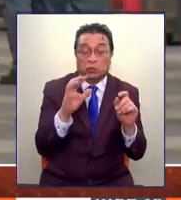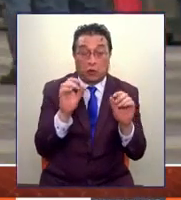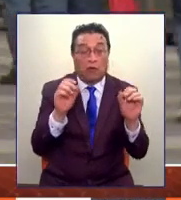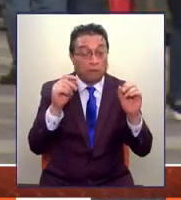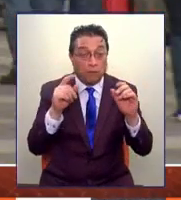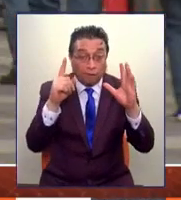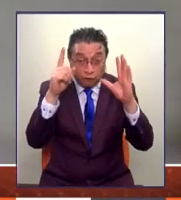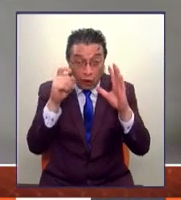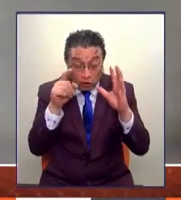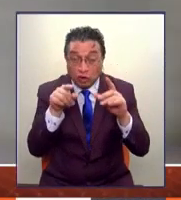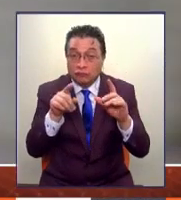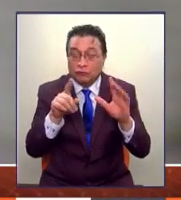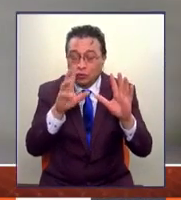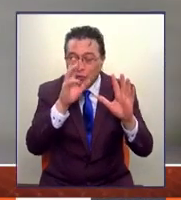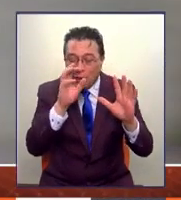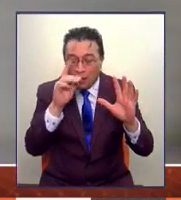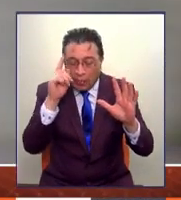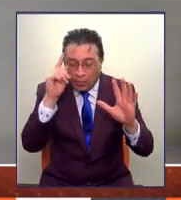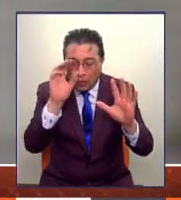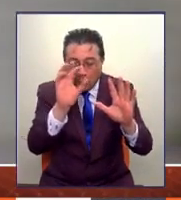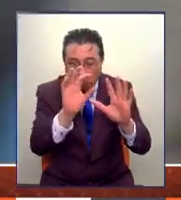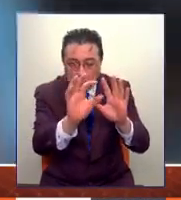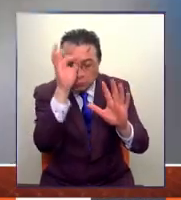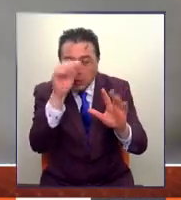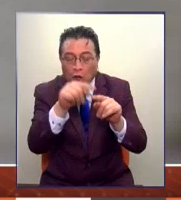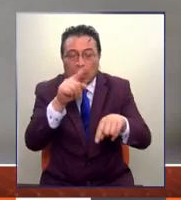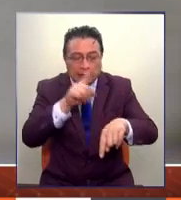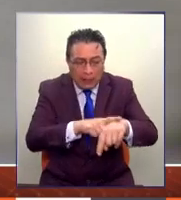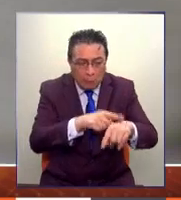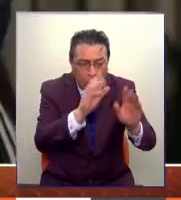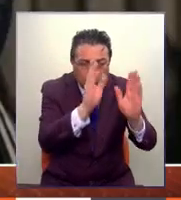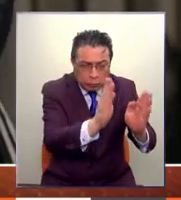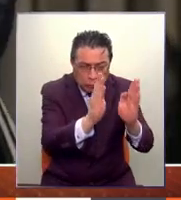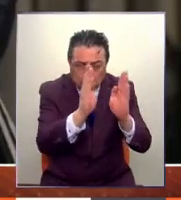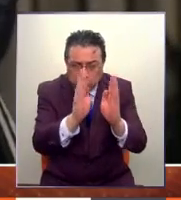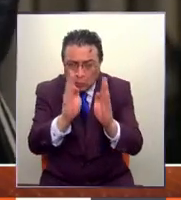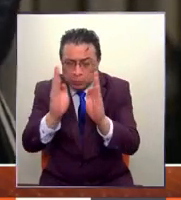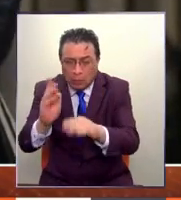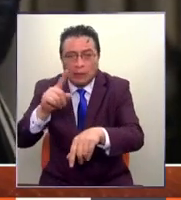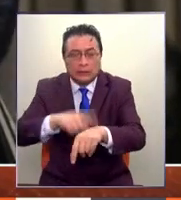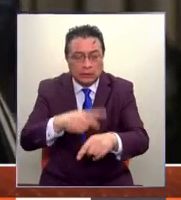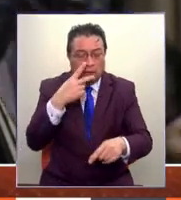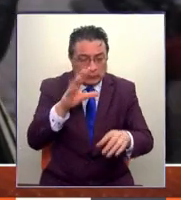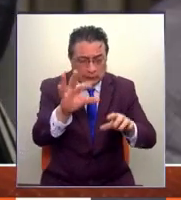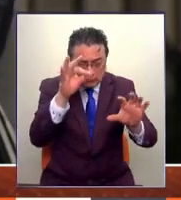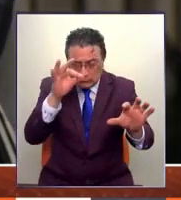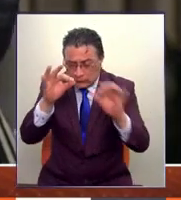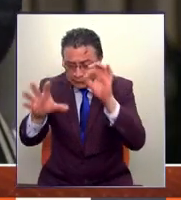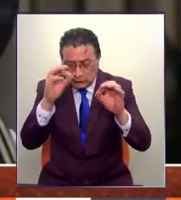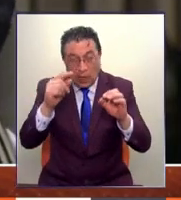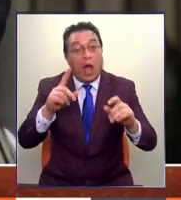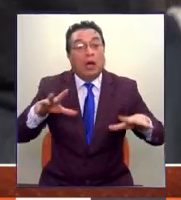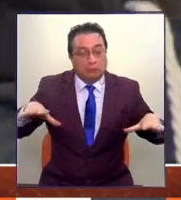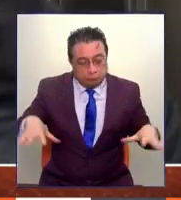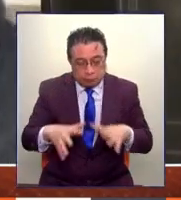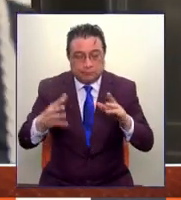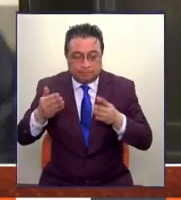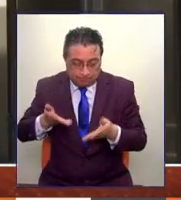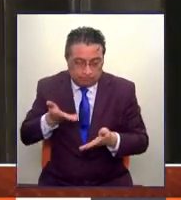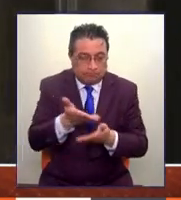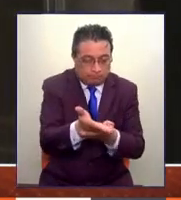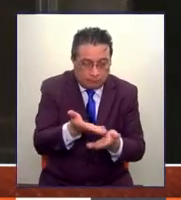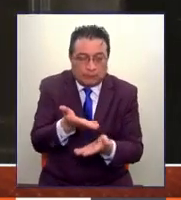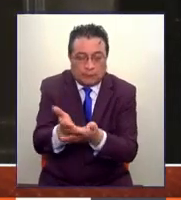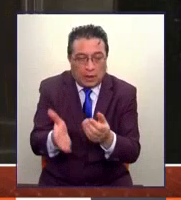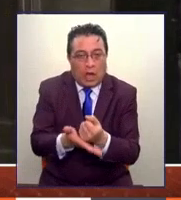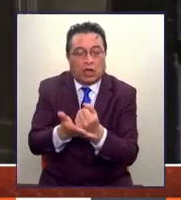película en desarrollo donde vamos aprendiendo y vamos conociendo nuevas realidades, nuevas cosas que nos obligan a desplegar nuevamente nuevas medidas. Y quiero